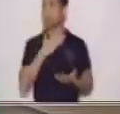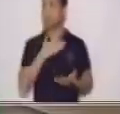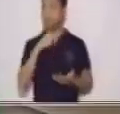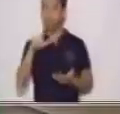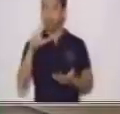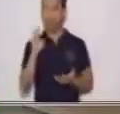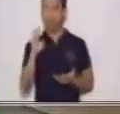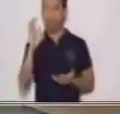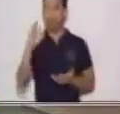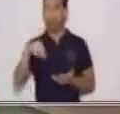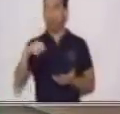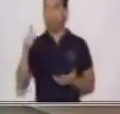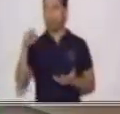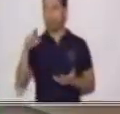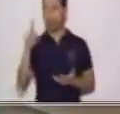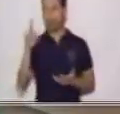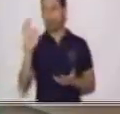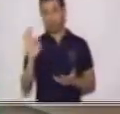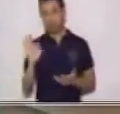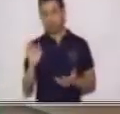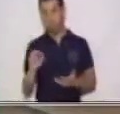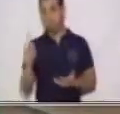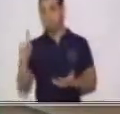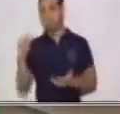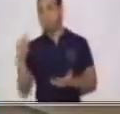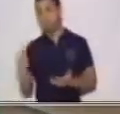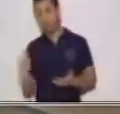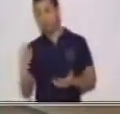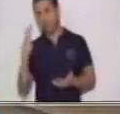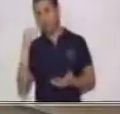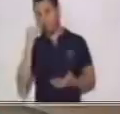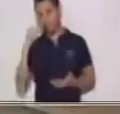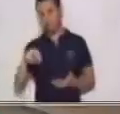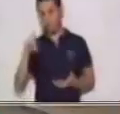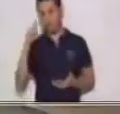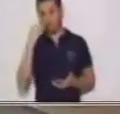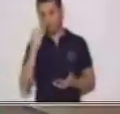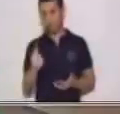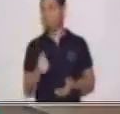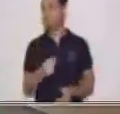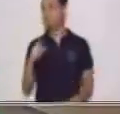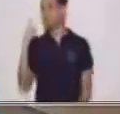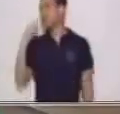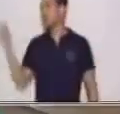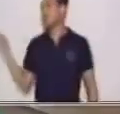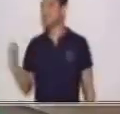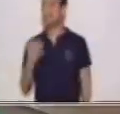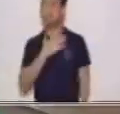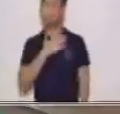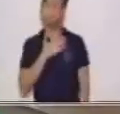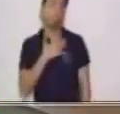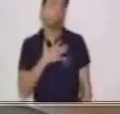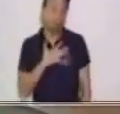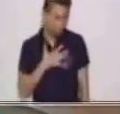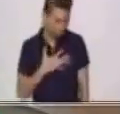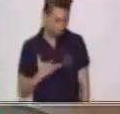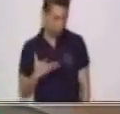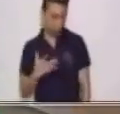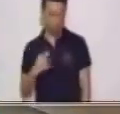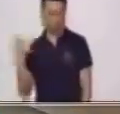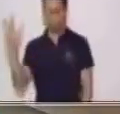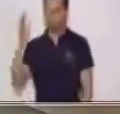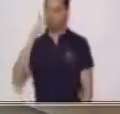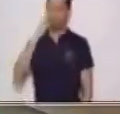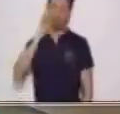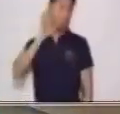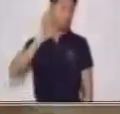vamos con algo y un gesto de desagrado. Guácala, este olor es asqueroso. Y nuestra nariz, nuestras facciones